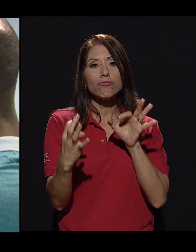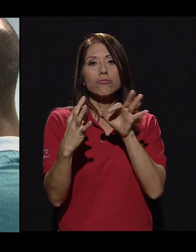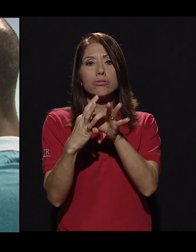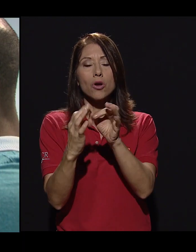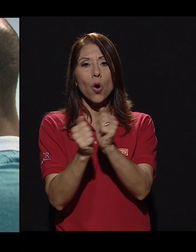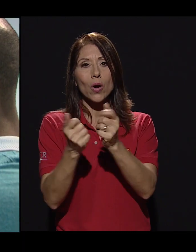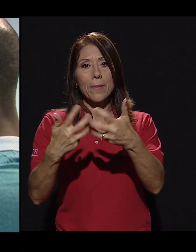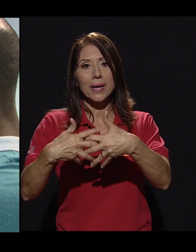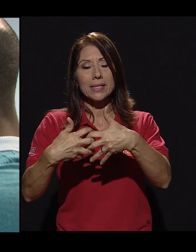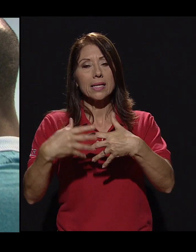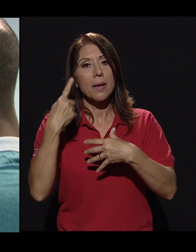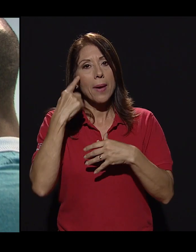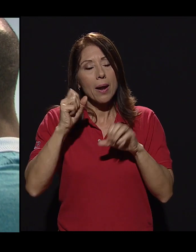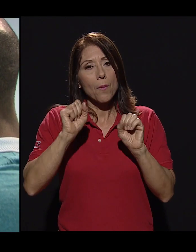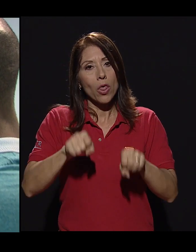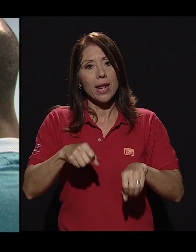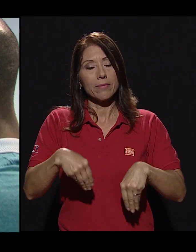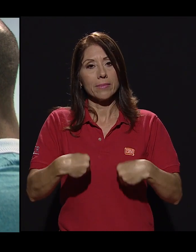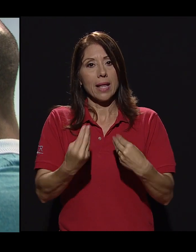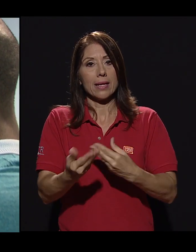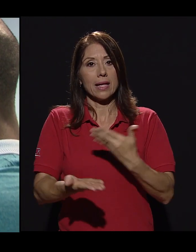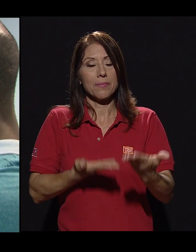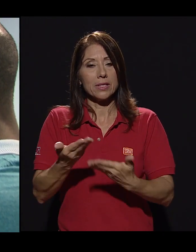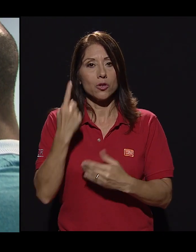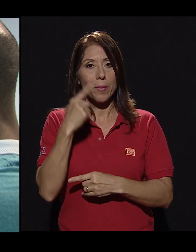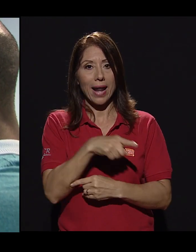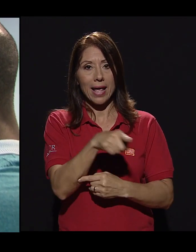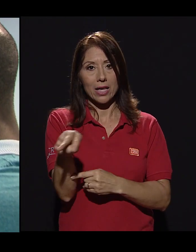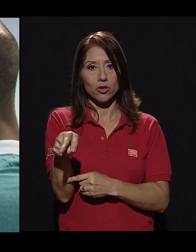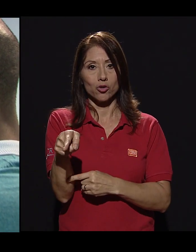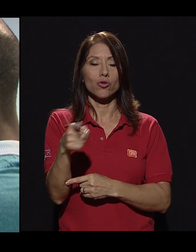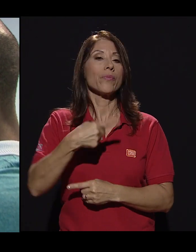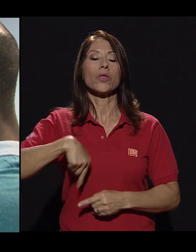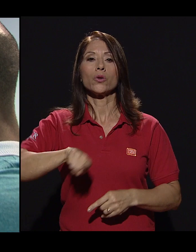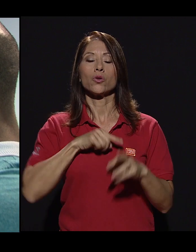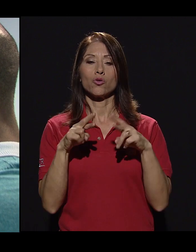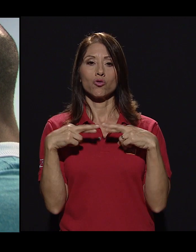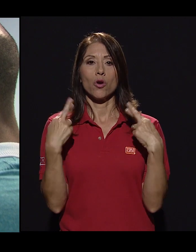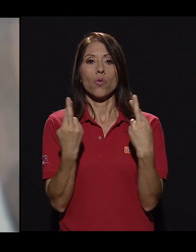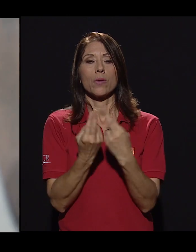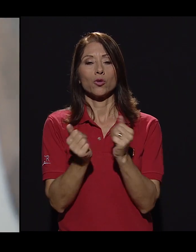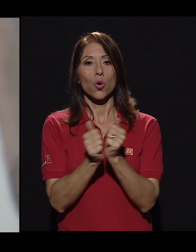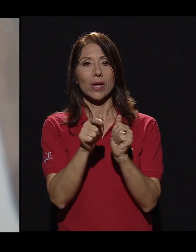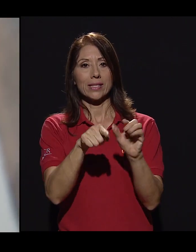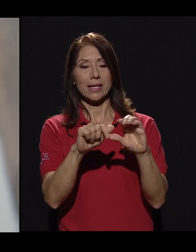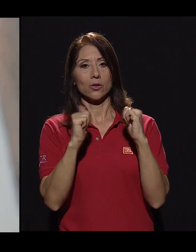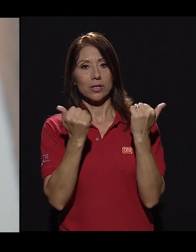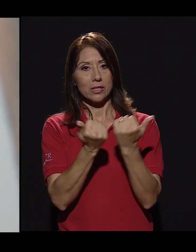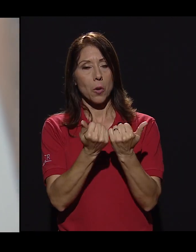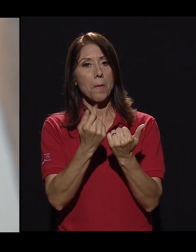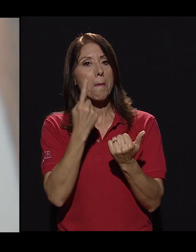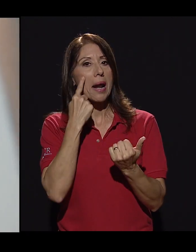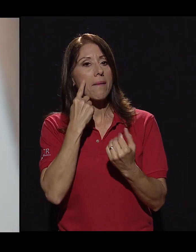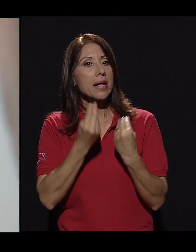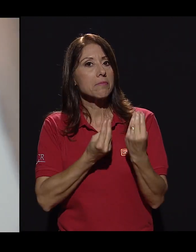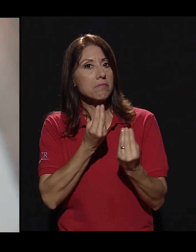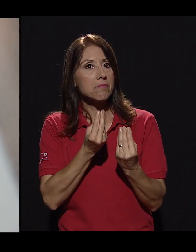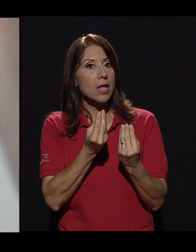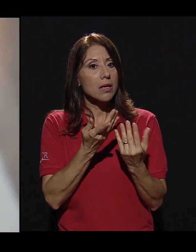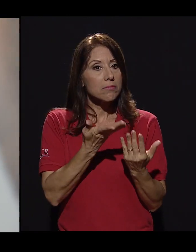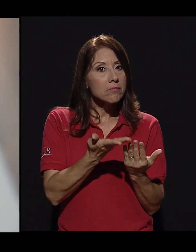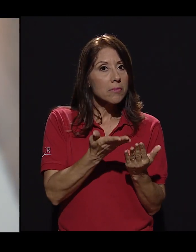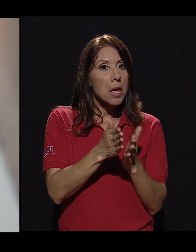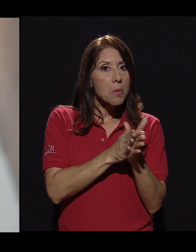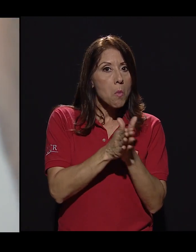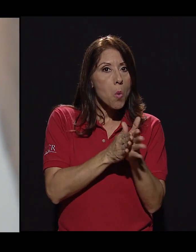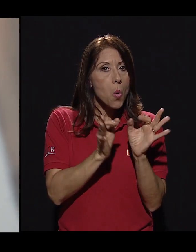alianza con empresas para poder brindar servicios para ellos. Nos reunimos con esta asociación para ver qué tan útil